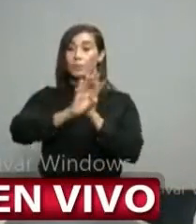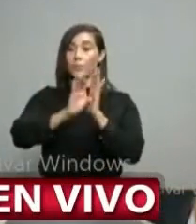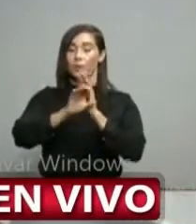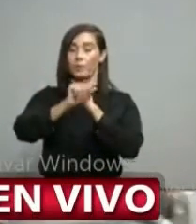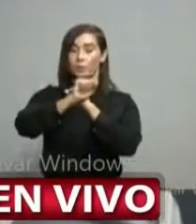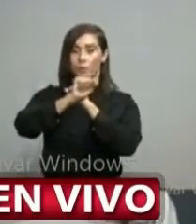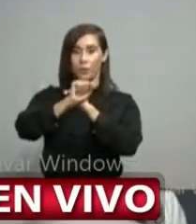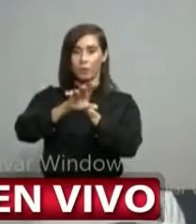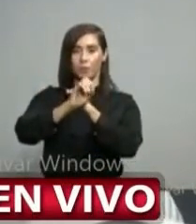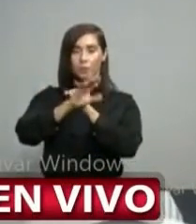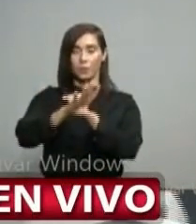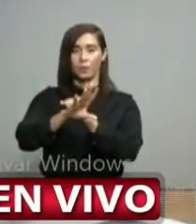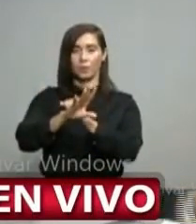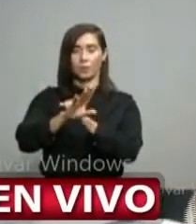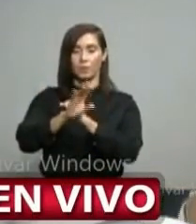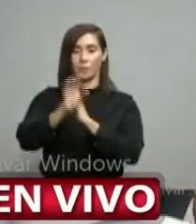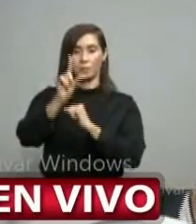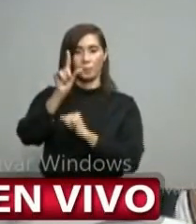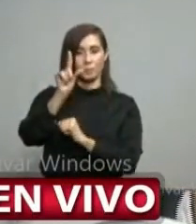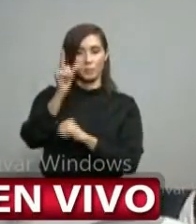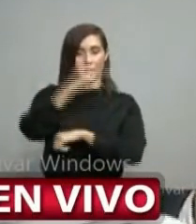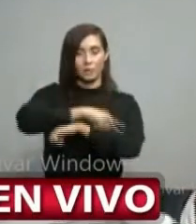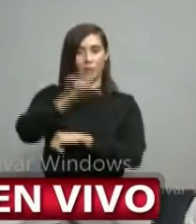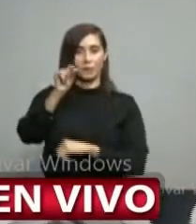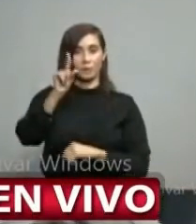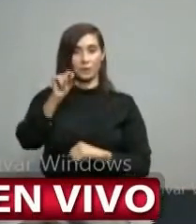de la fecha señalada